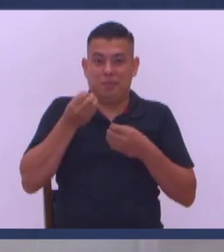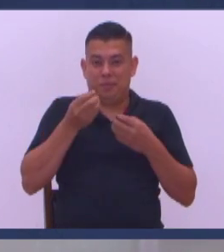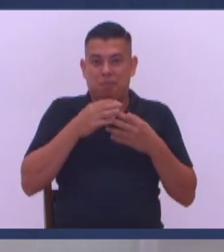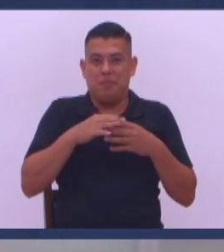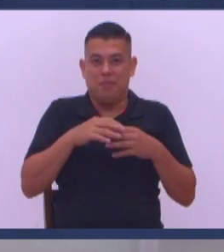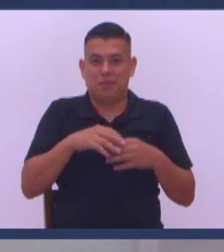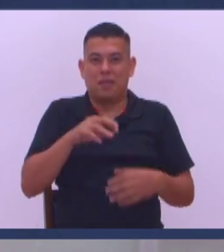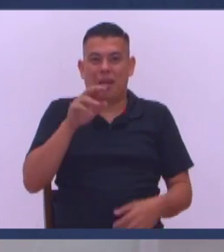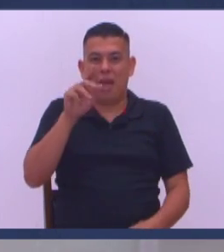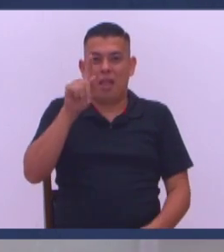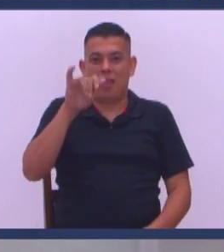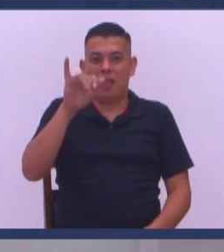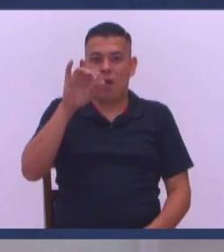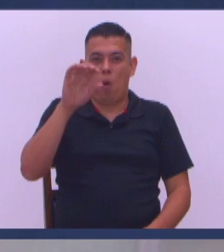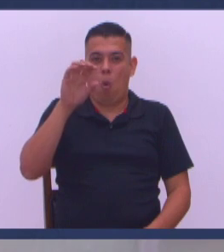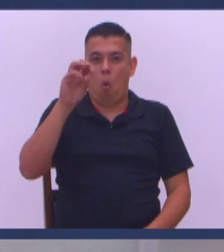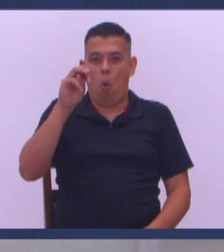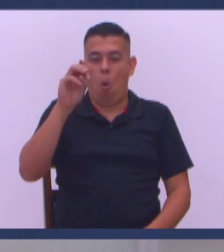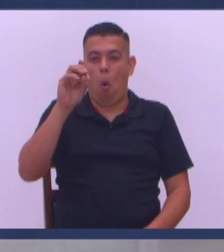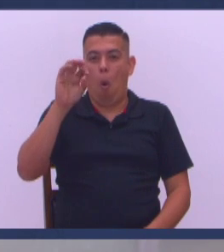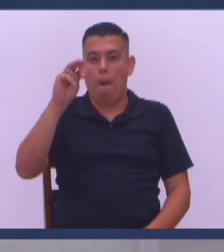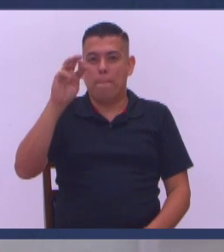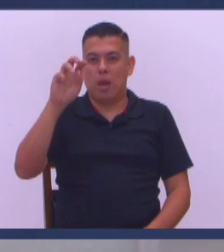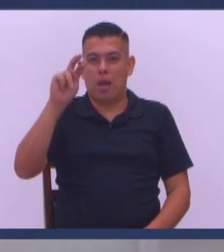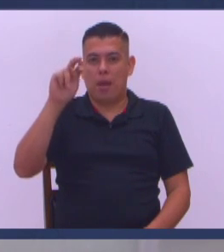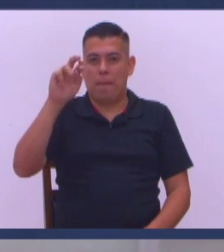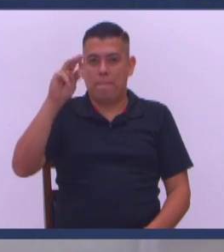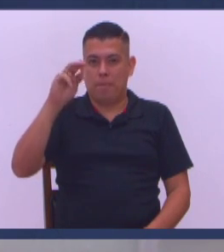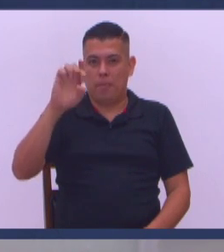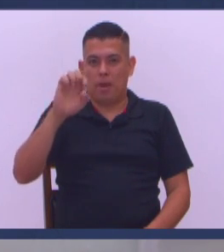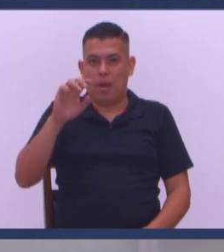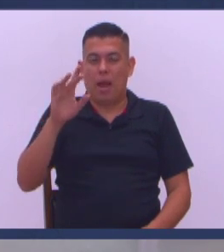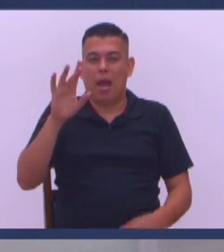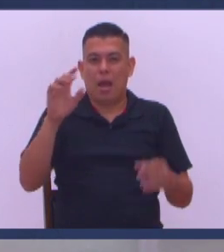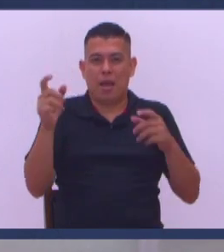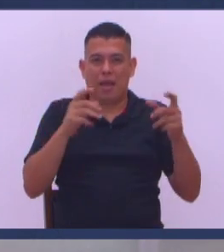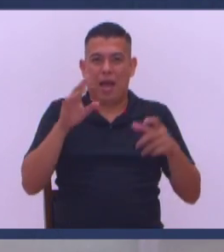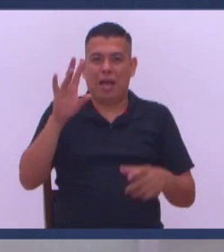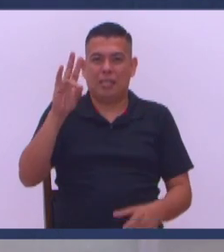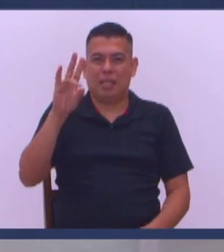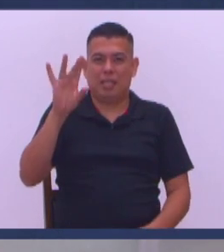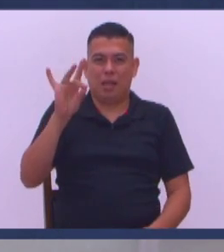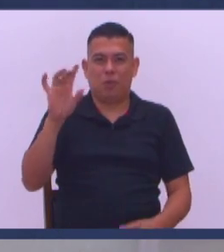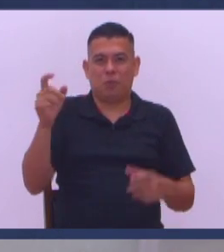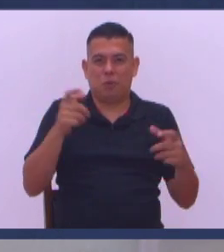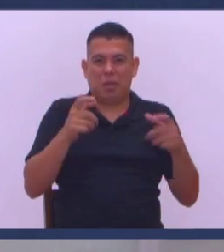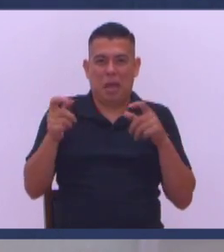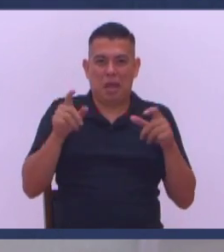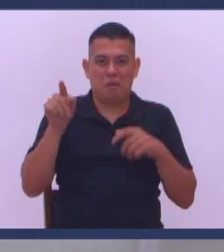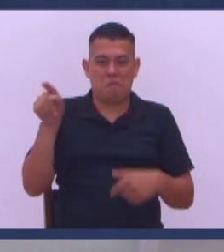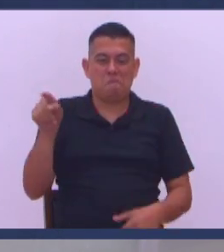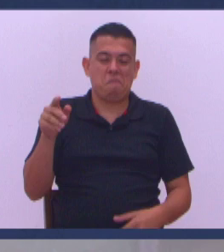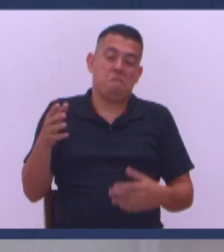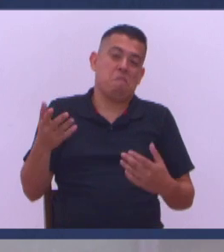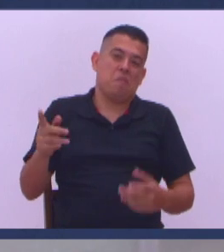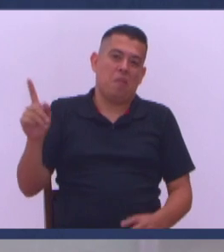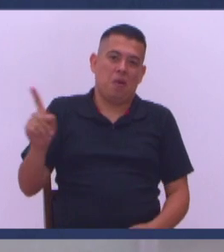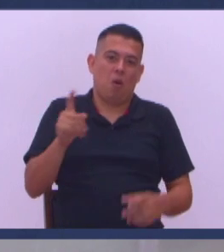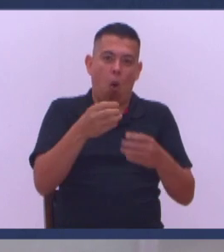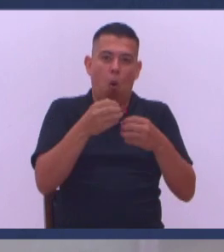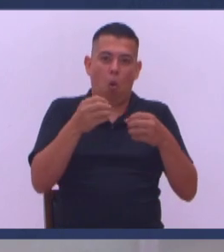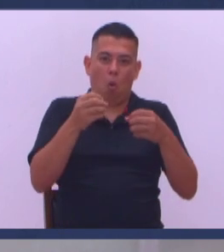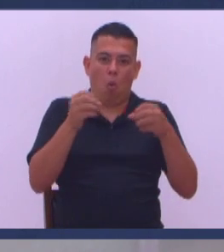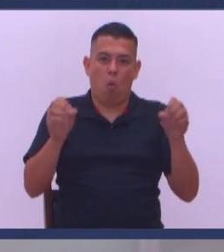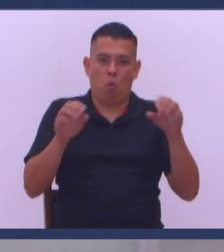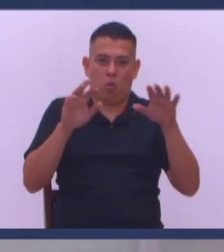Y entró el tío Meme El tío Meme Y hace una persona De la edad Mi papá Tiene 78 años Ha sido nuestro segundo papá Para muchos Estaba en la oficina